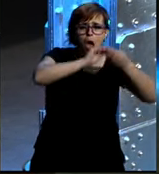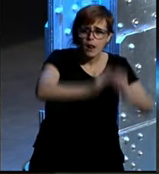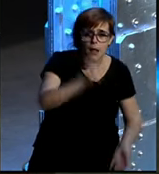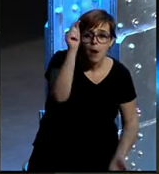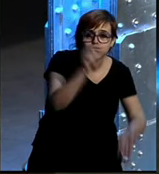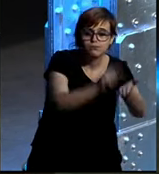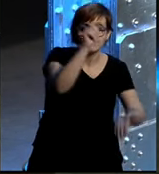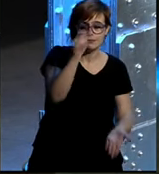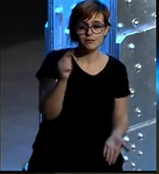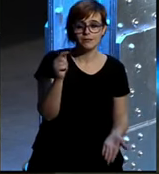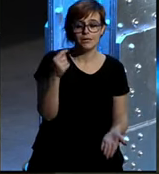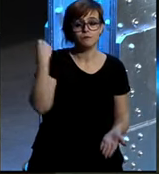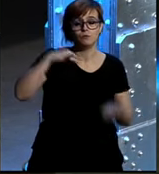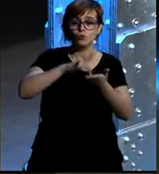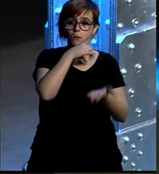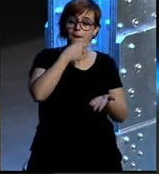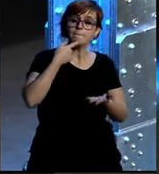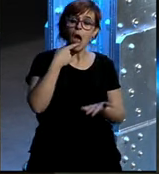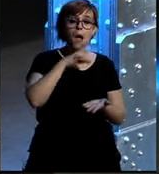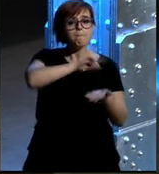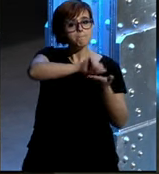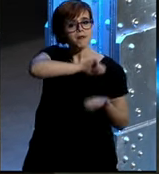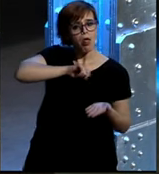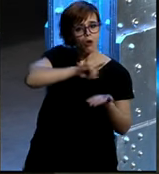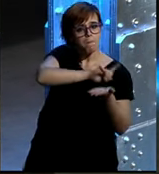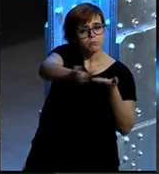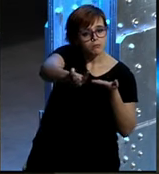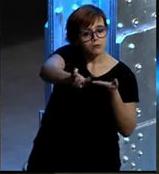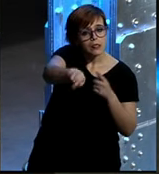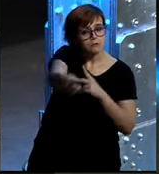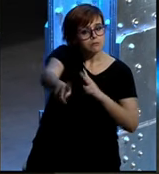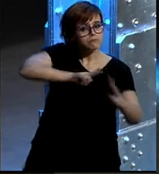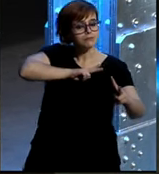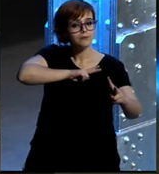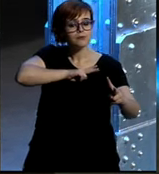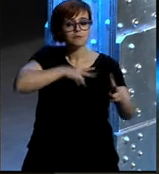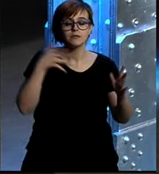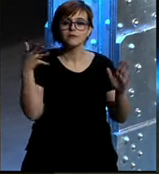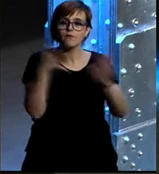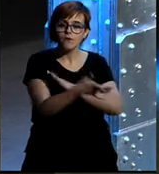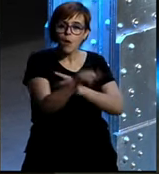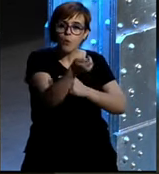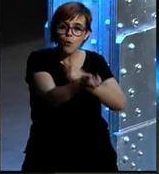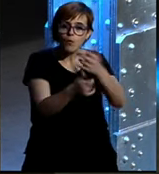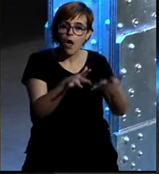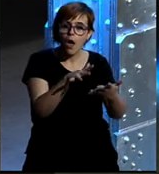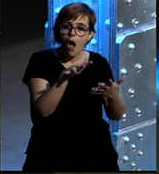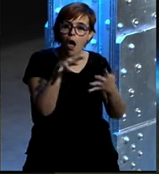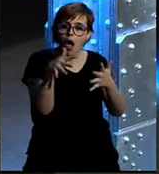di nuestro cuenta o mándanos un mensaje directo un privado y te lo resolvemos esa es la conversación que está cambiando todo